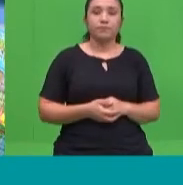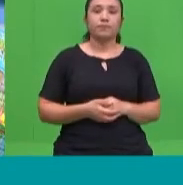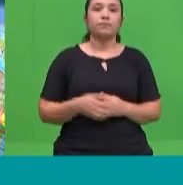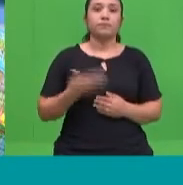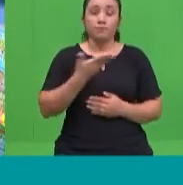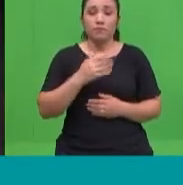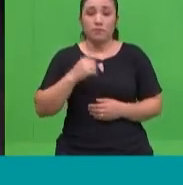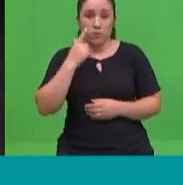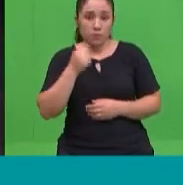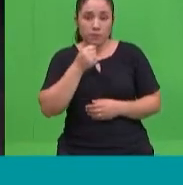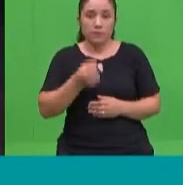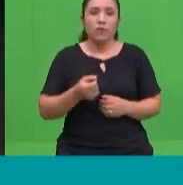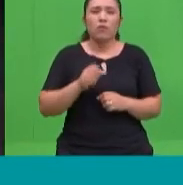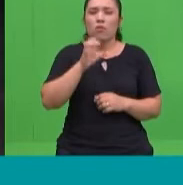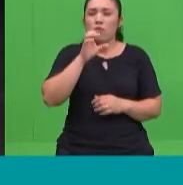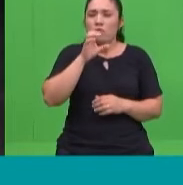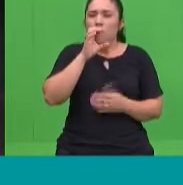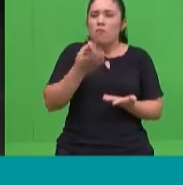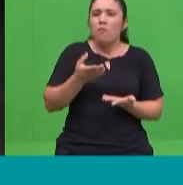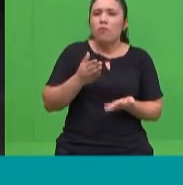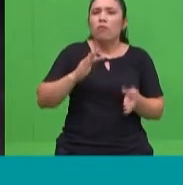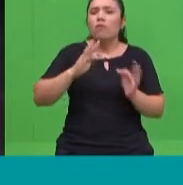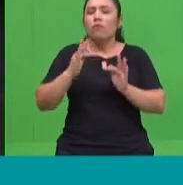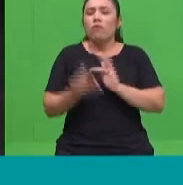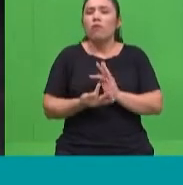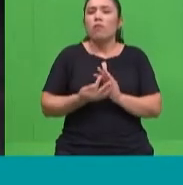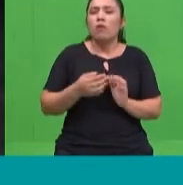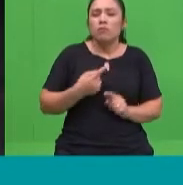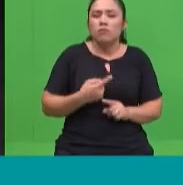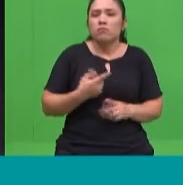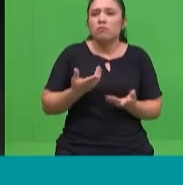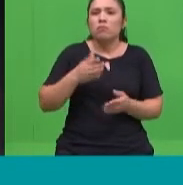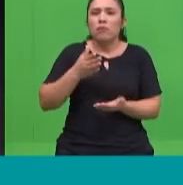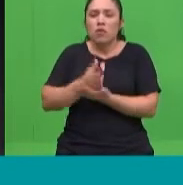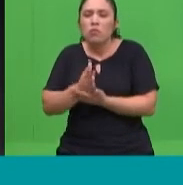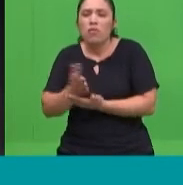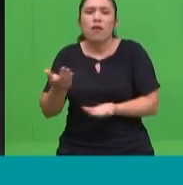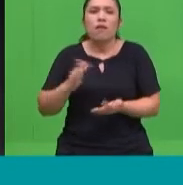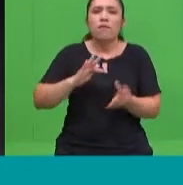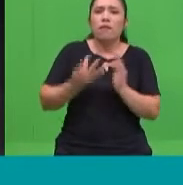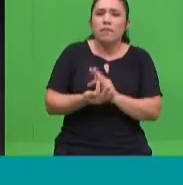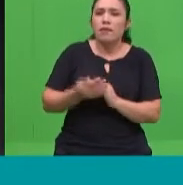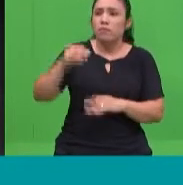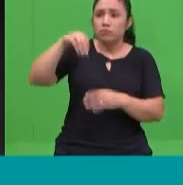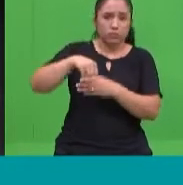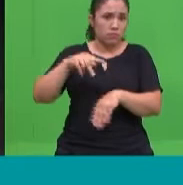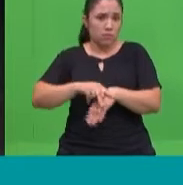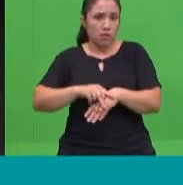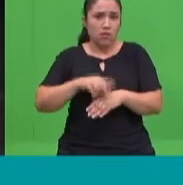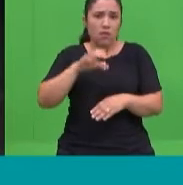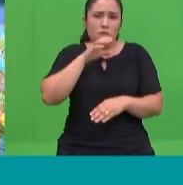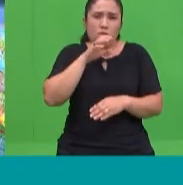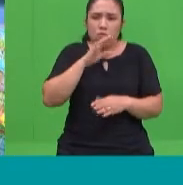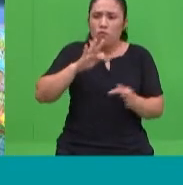abogada, para que podamos entender este proceso? Porque ¿cómo están constituidas las familias hoy en día? En la familia paraguaya, ¿cómo está